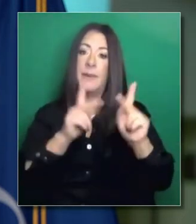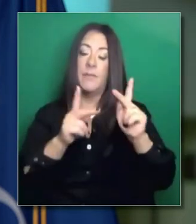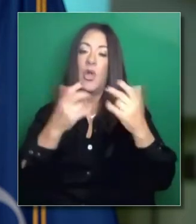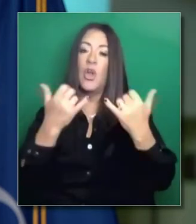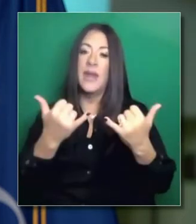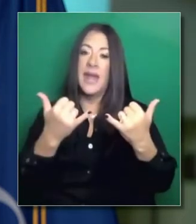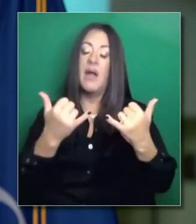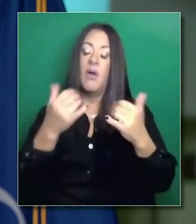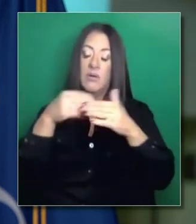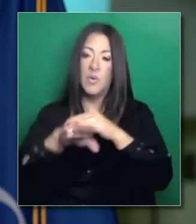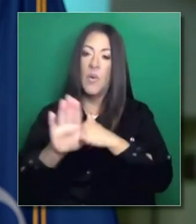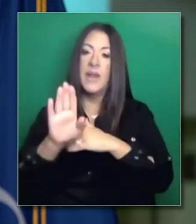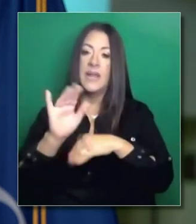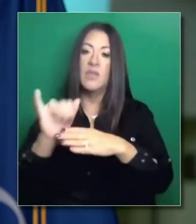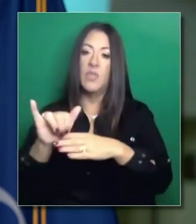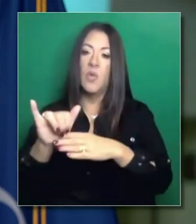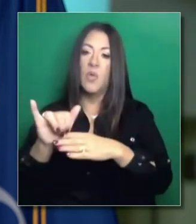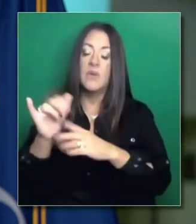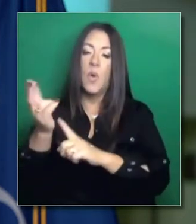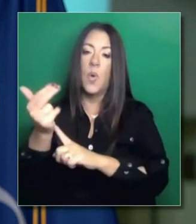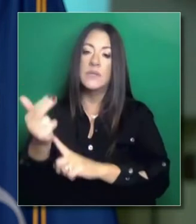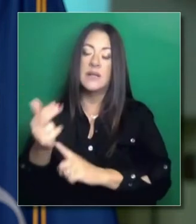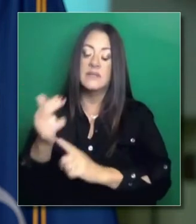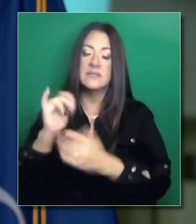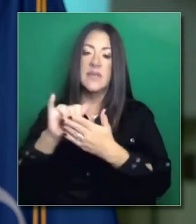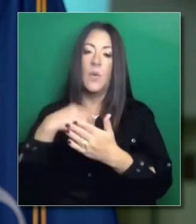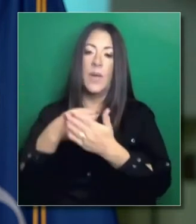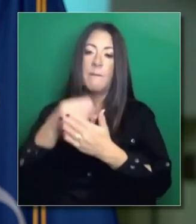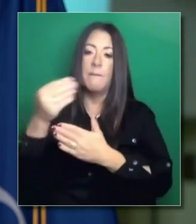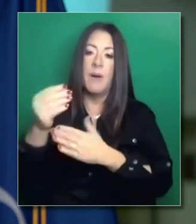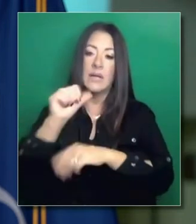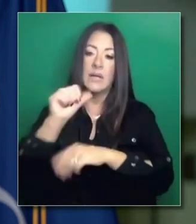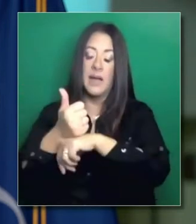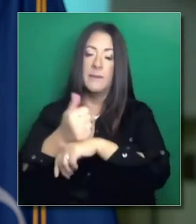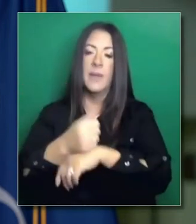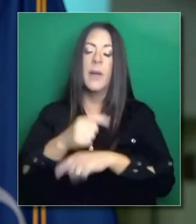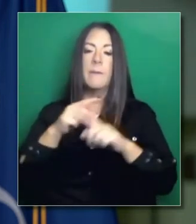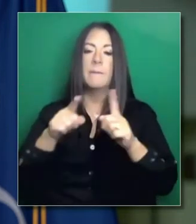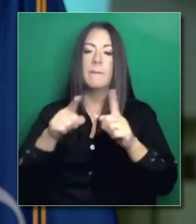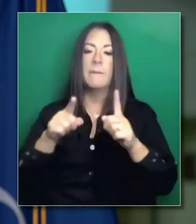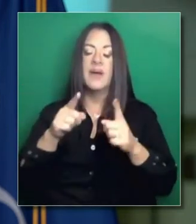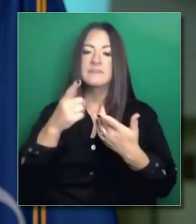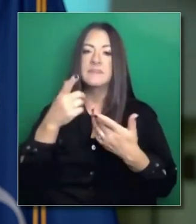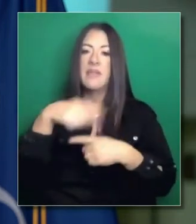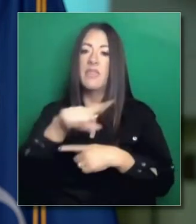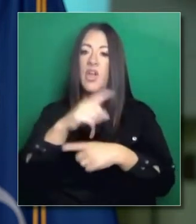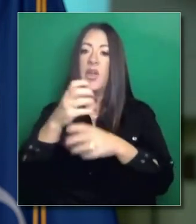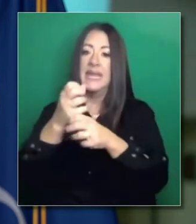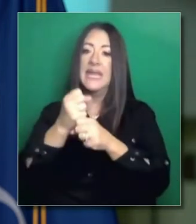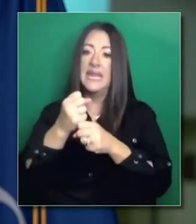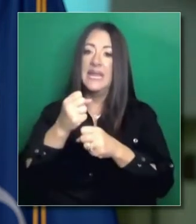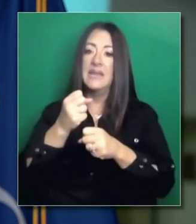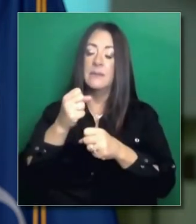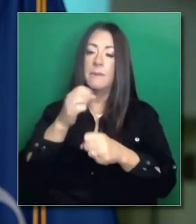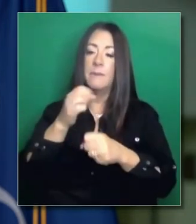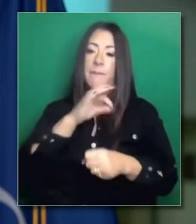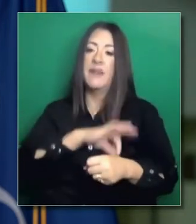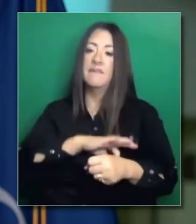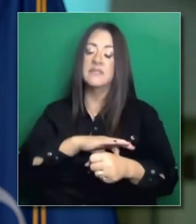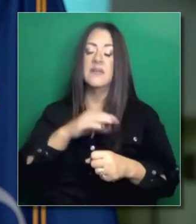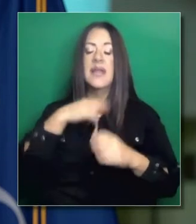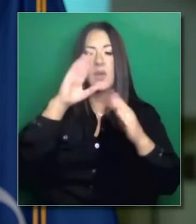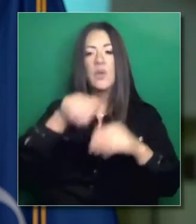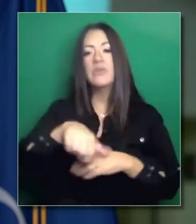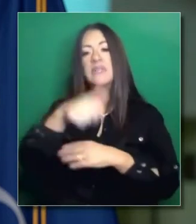Son casi 11.000. Les daré la nueva información. Están recibiendo los beneficios del proyecto Home Key. Más de 23